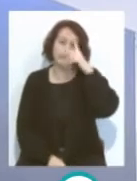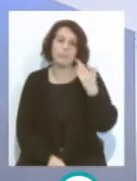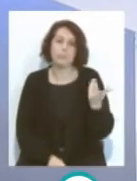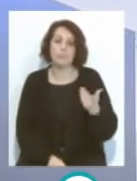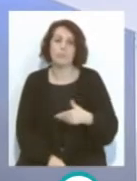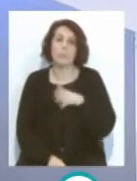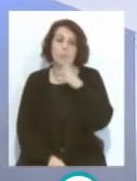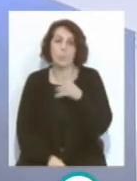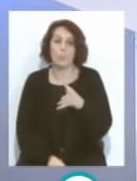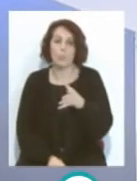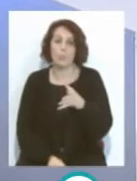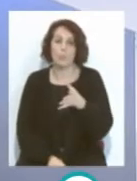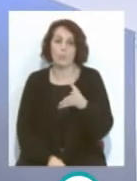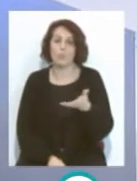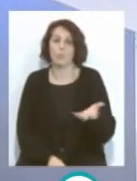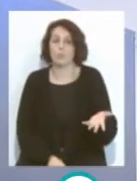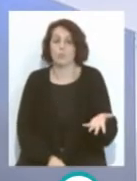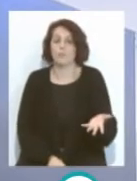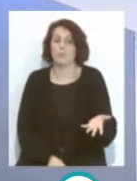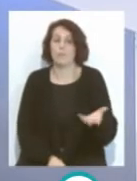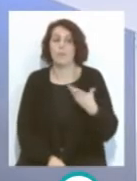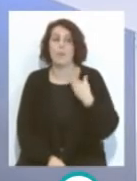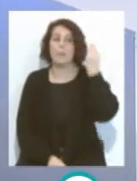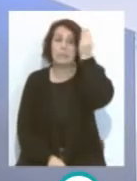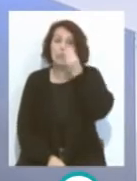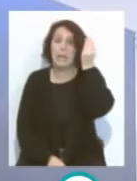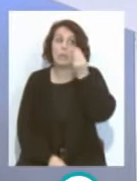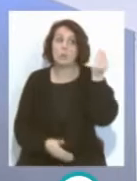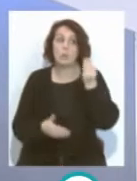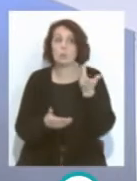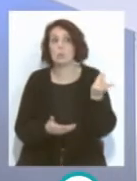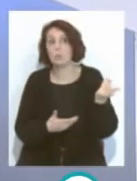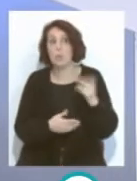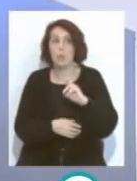Claro, porque... Pero, pensándonos por el otro lado,